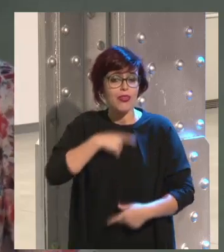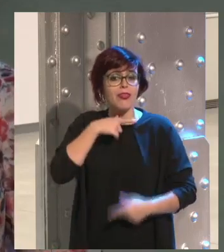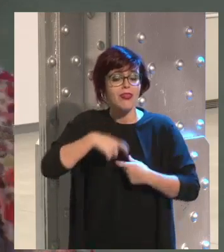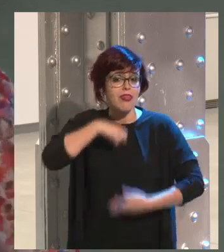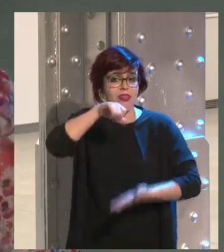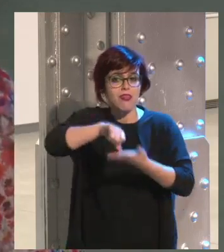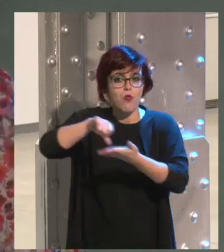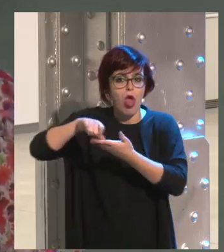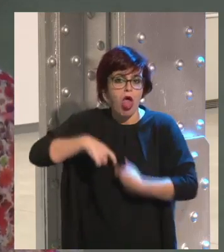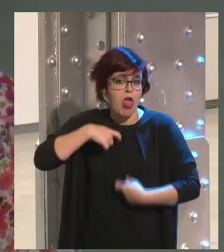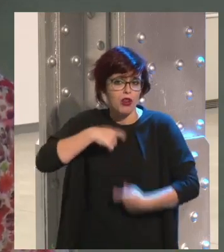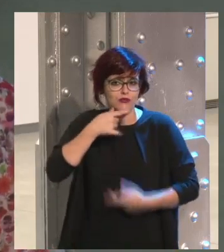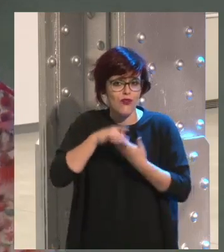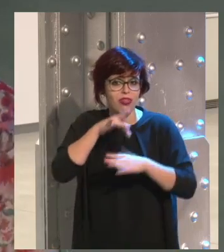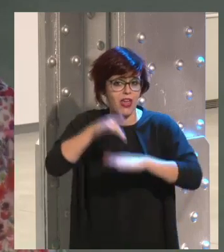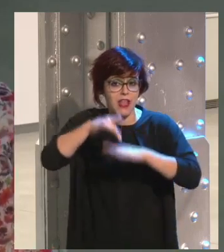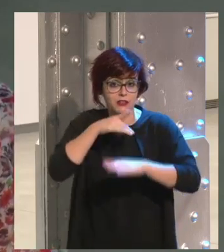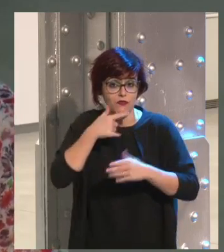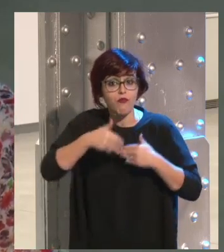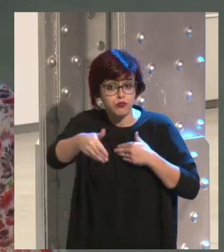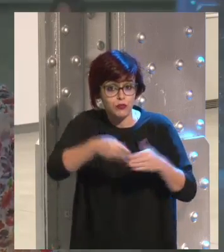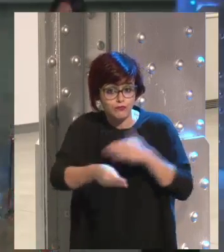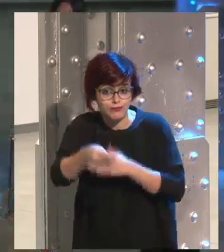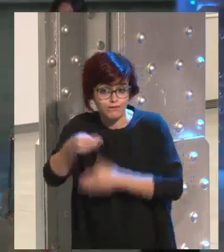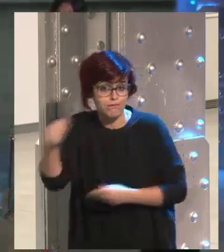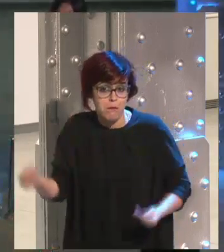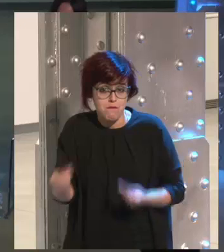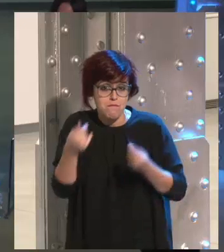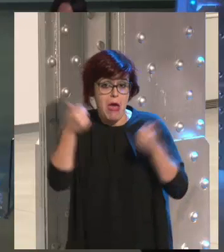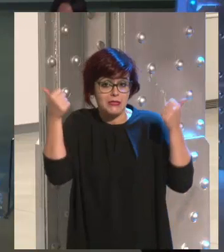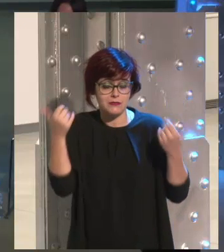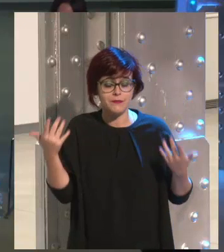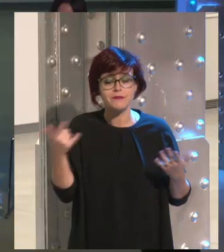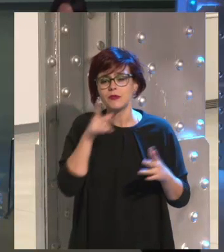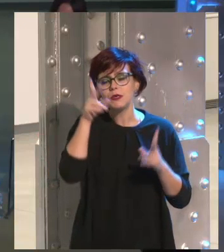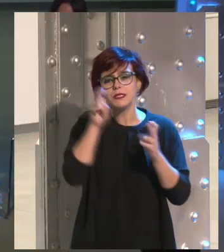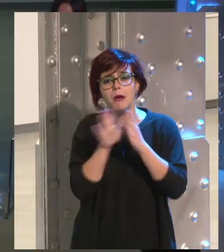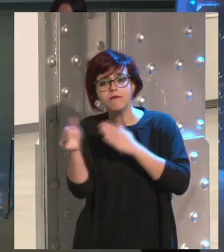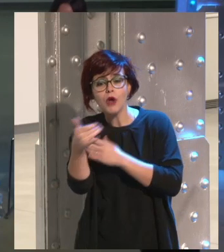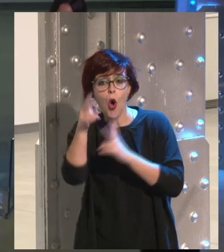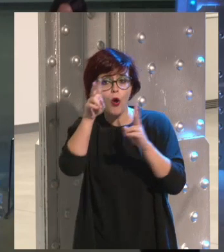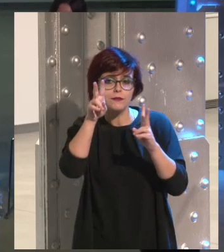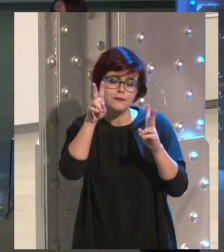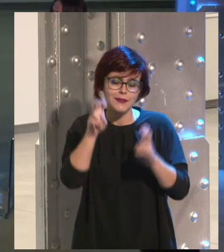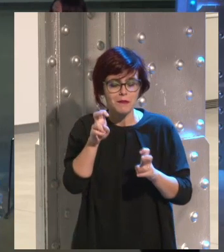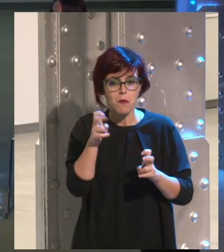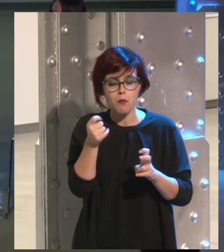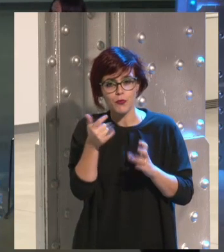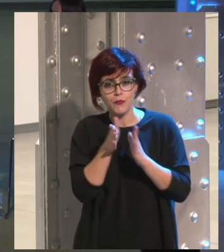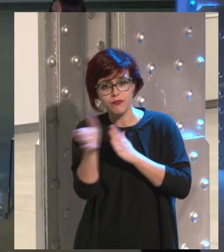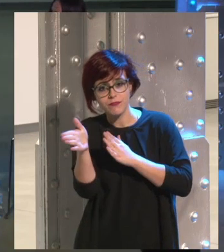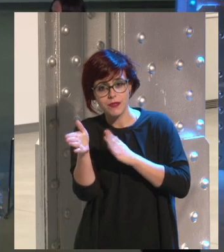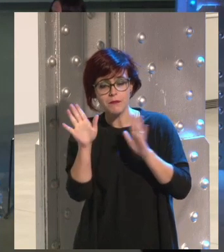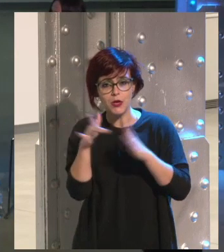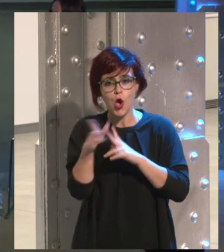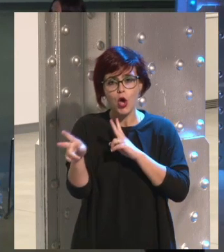sobre todo los que vienen detrás. Vale, te voy a hacer una pregunta, un poco se sale del tema, pero seguramente cuando